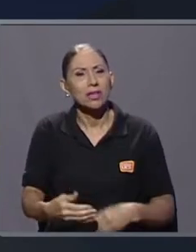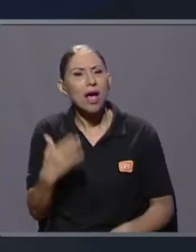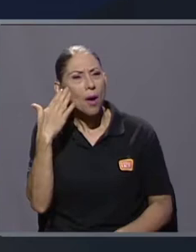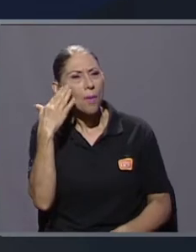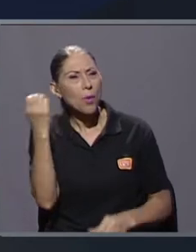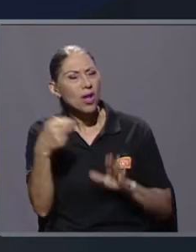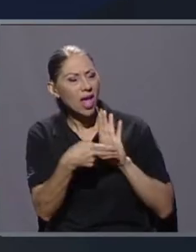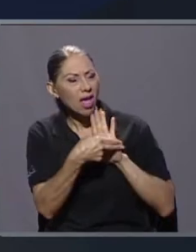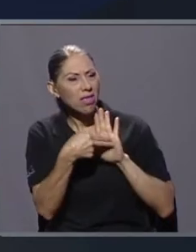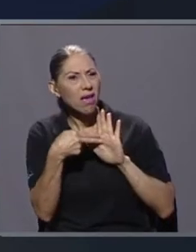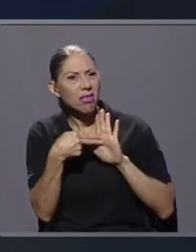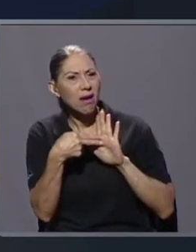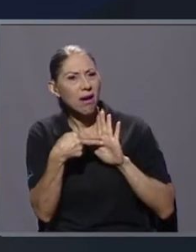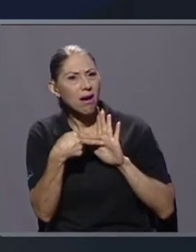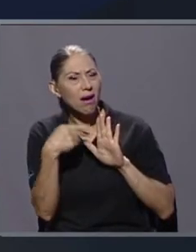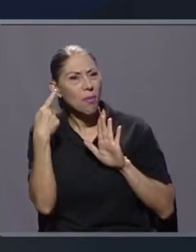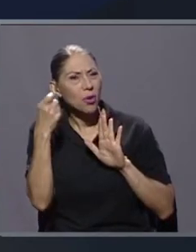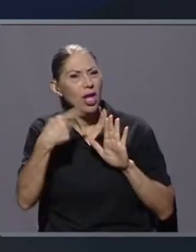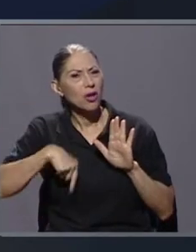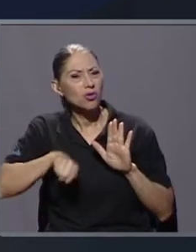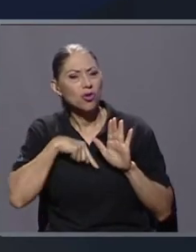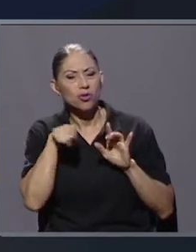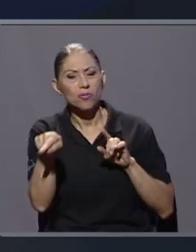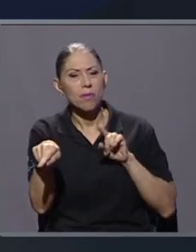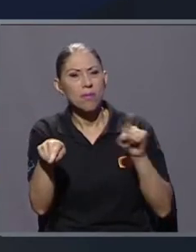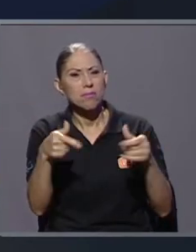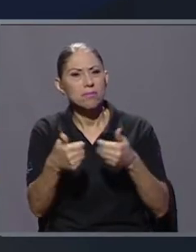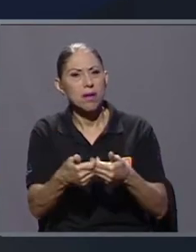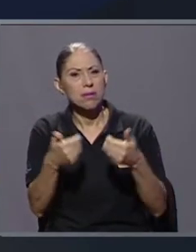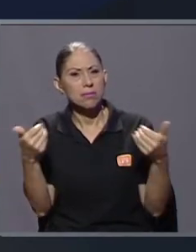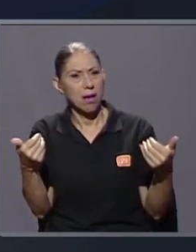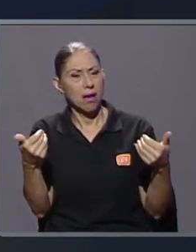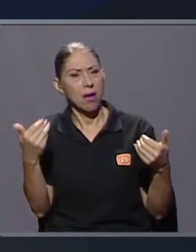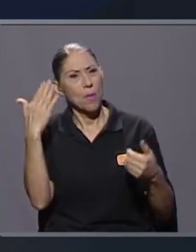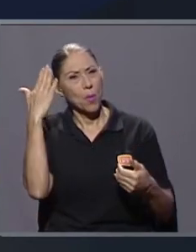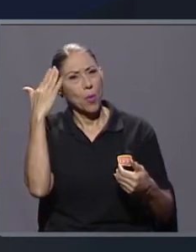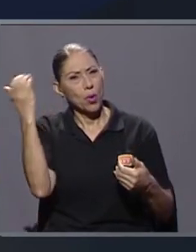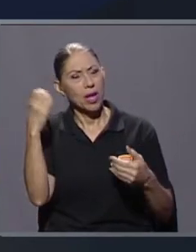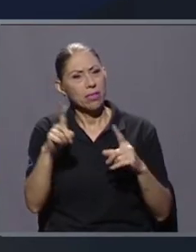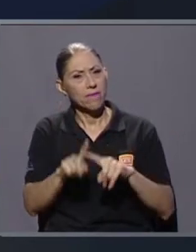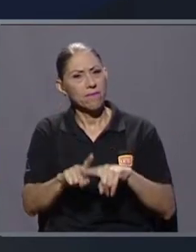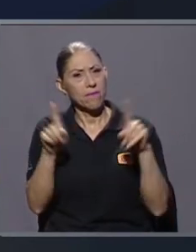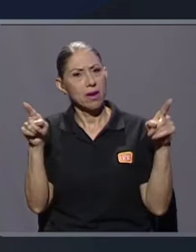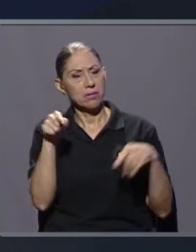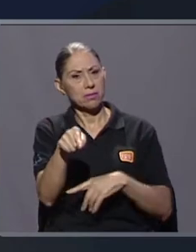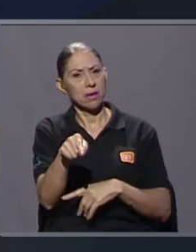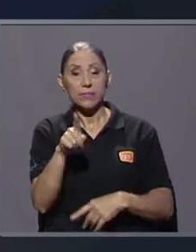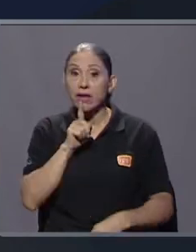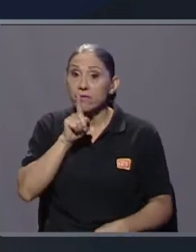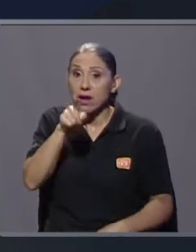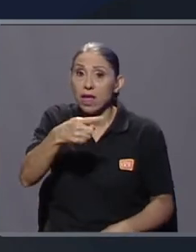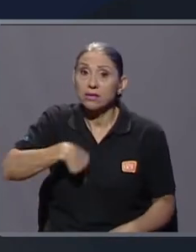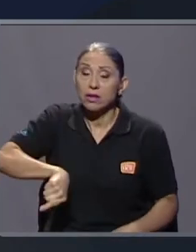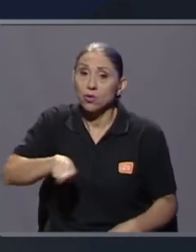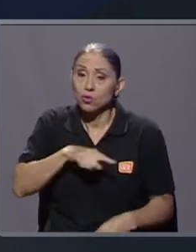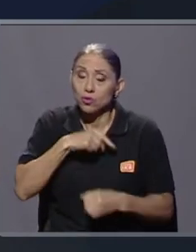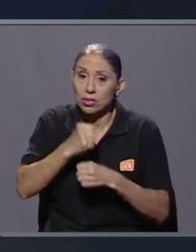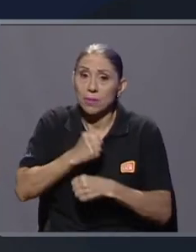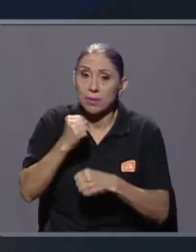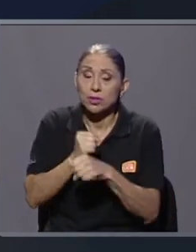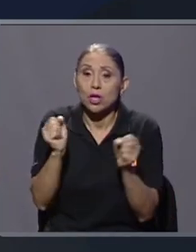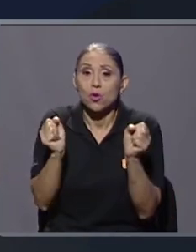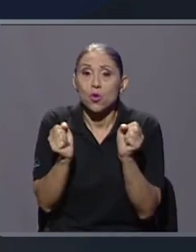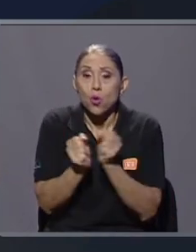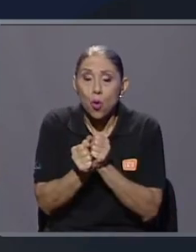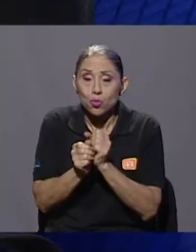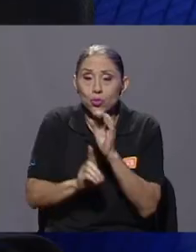estamos tan separados y por qué es tan marcada esa diferencia, si en realidad estamos trabajando por sectores que tienen que ver